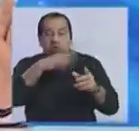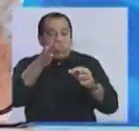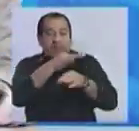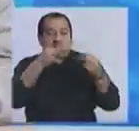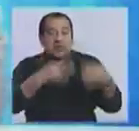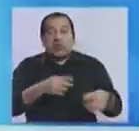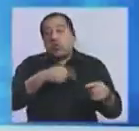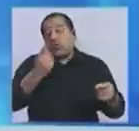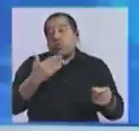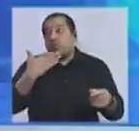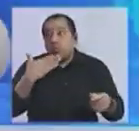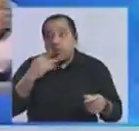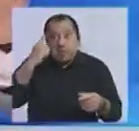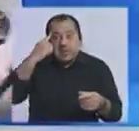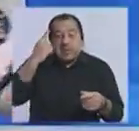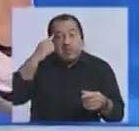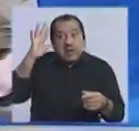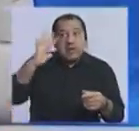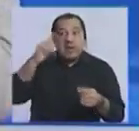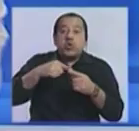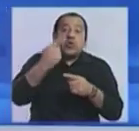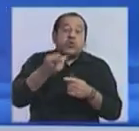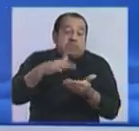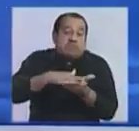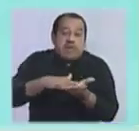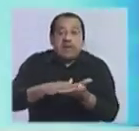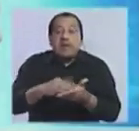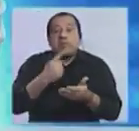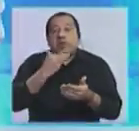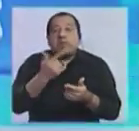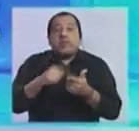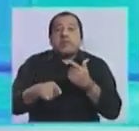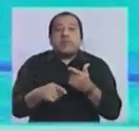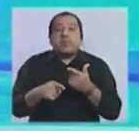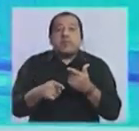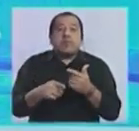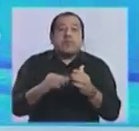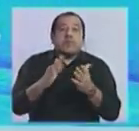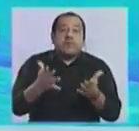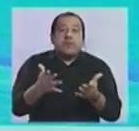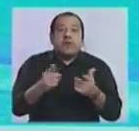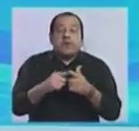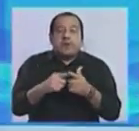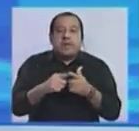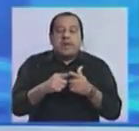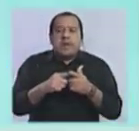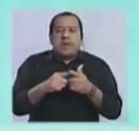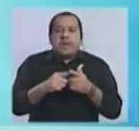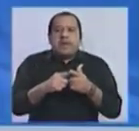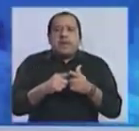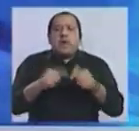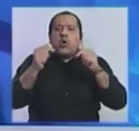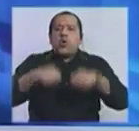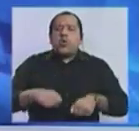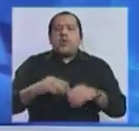pura especulación. Otra es nada. Decir casi con el corazón lo que uno quiere que pase. ¿Hoy